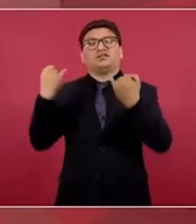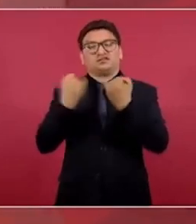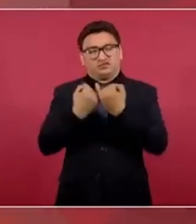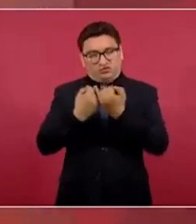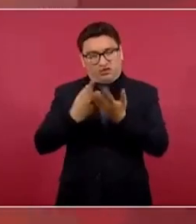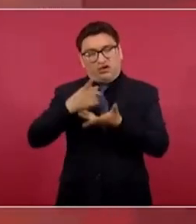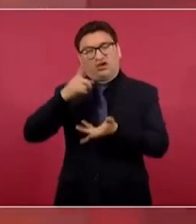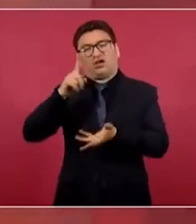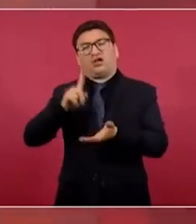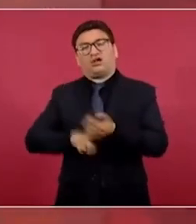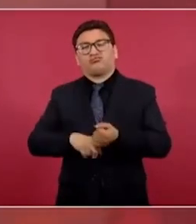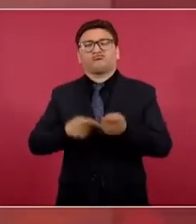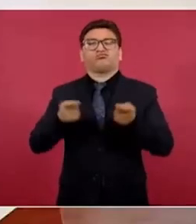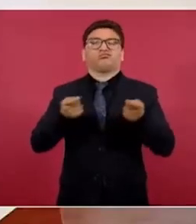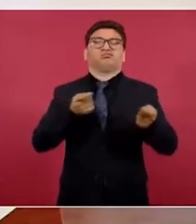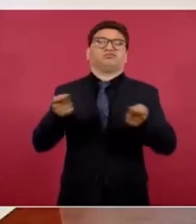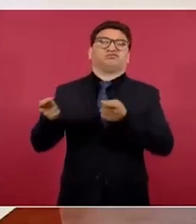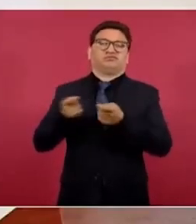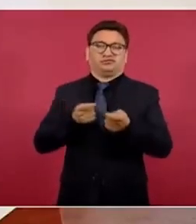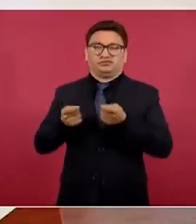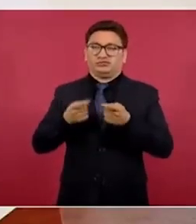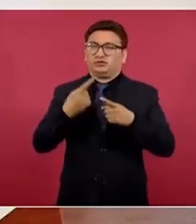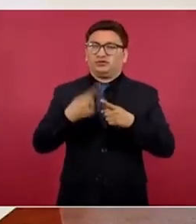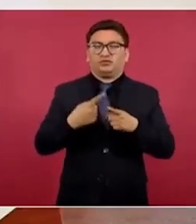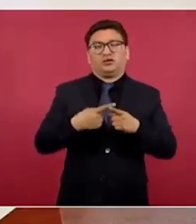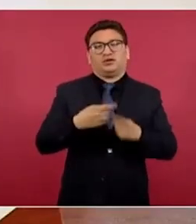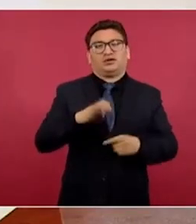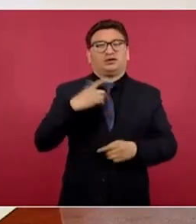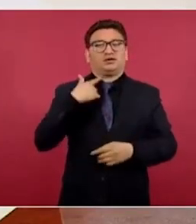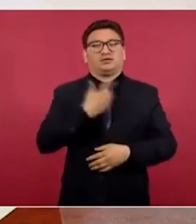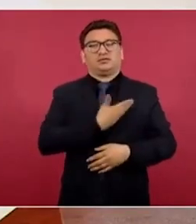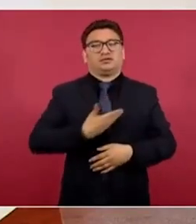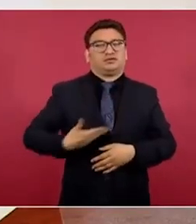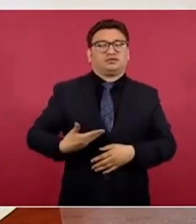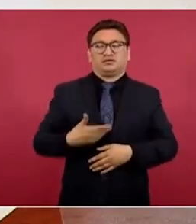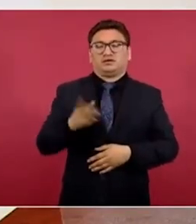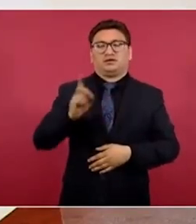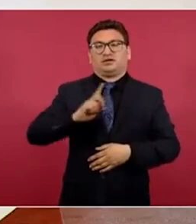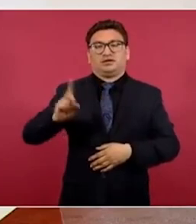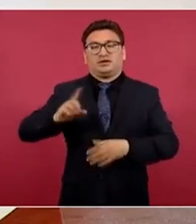por el conservadurismo, por la derecha.